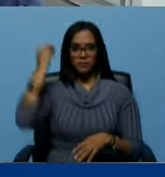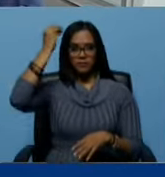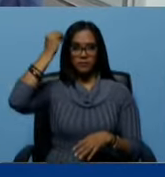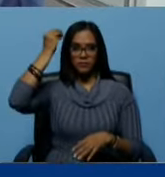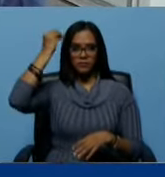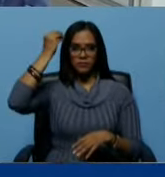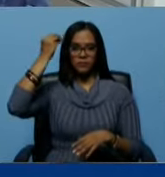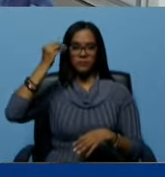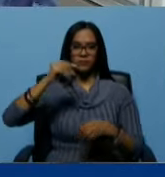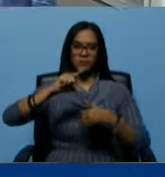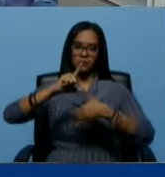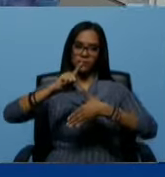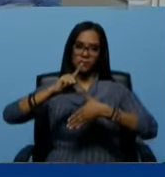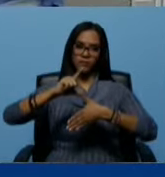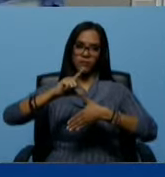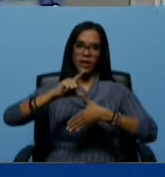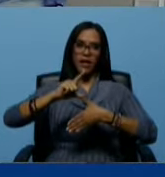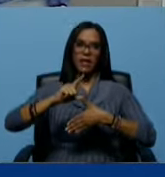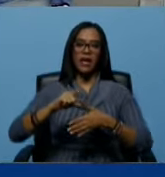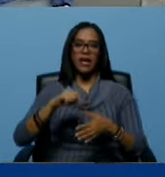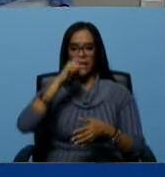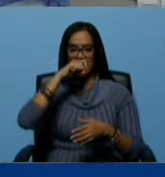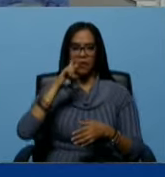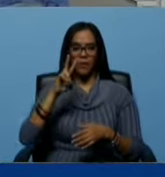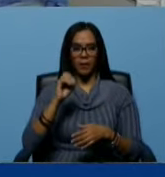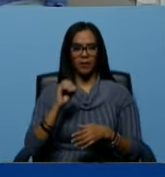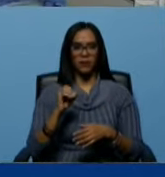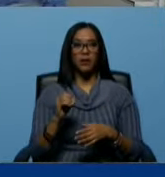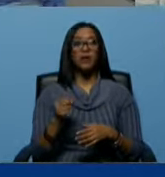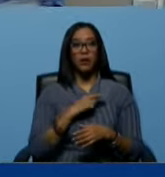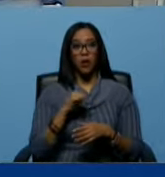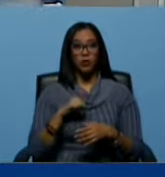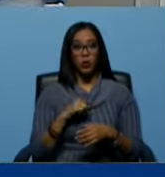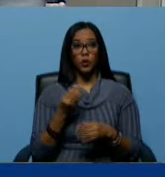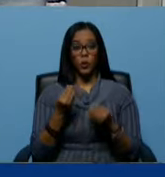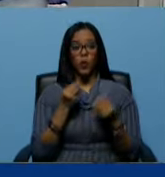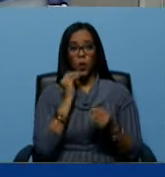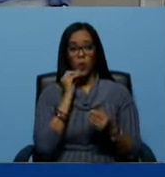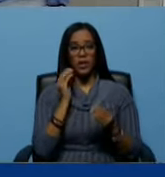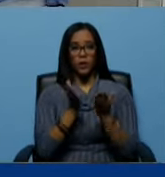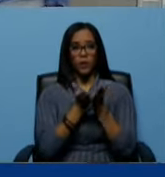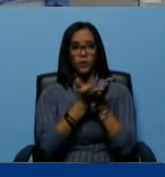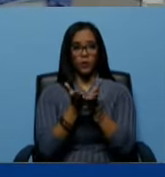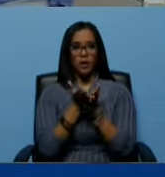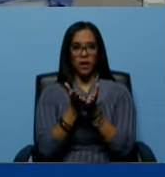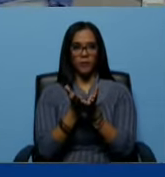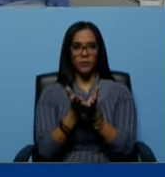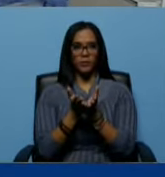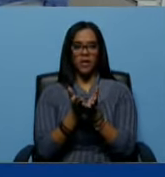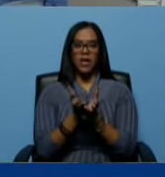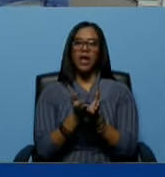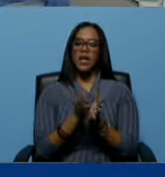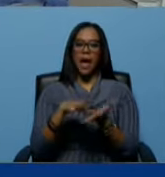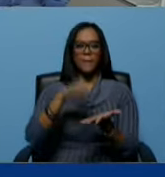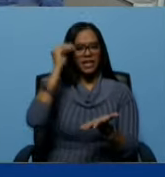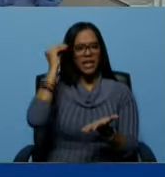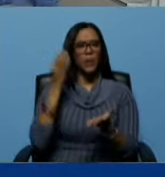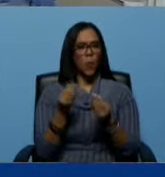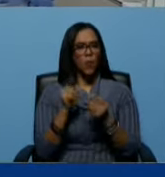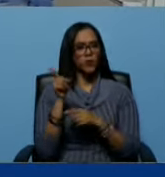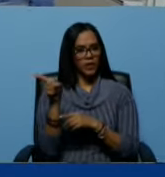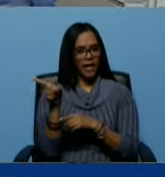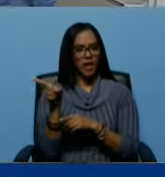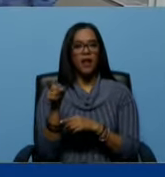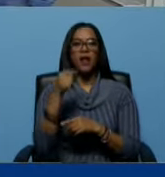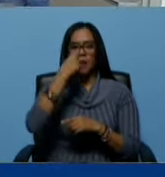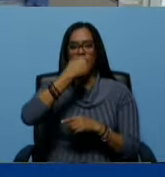latinoamericano en el siglo XX. Nosotros muy jóvenes lo estudiamos y aprendimos mucho de él. Y fue un